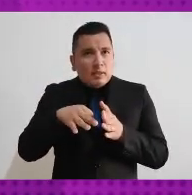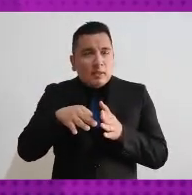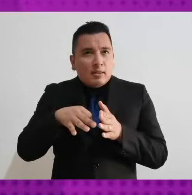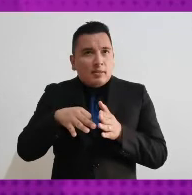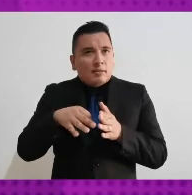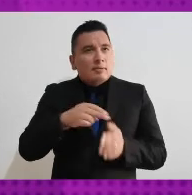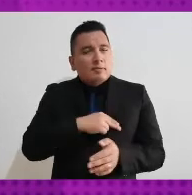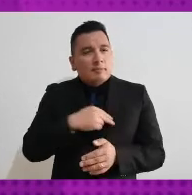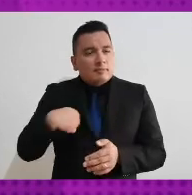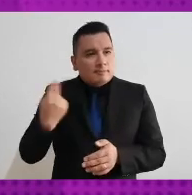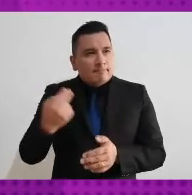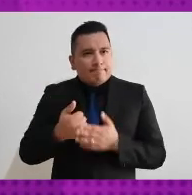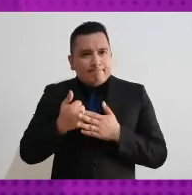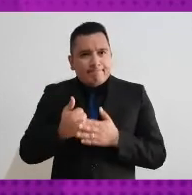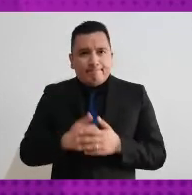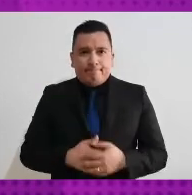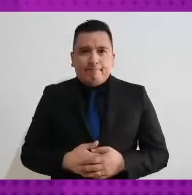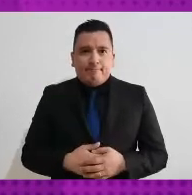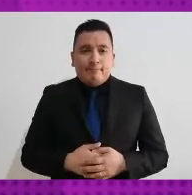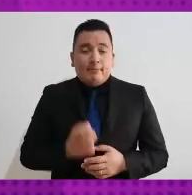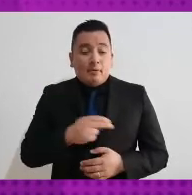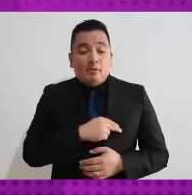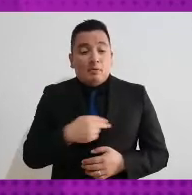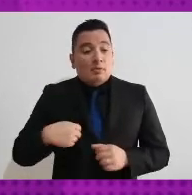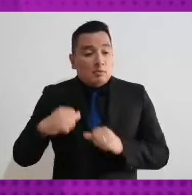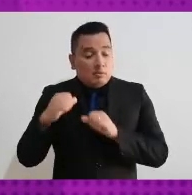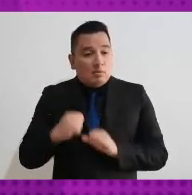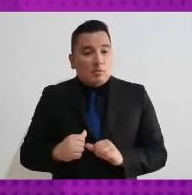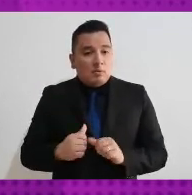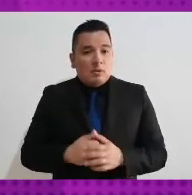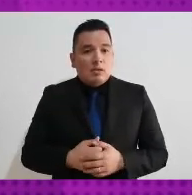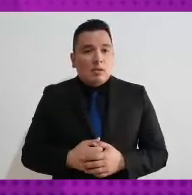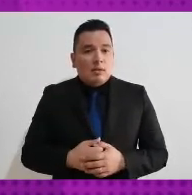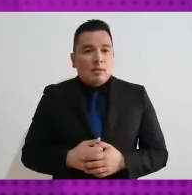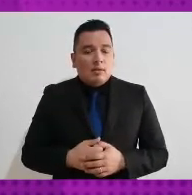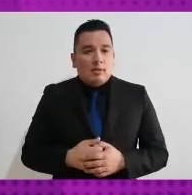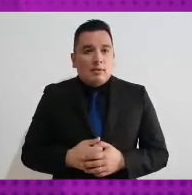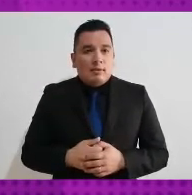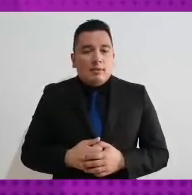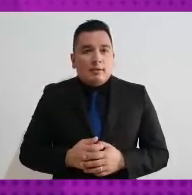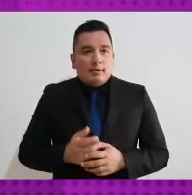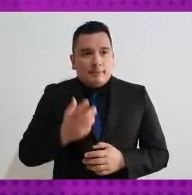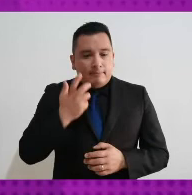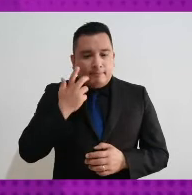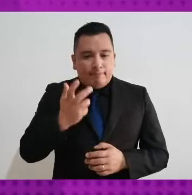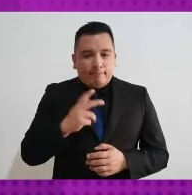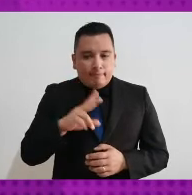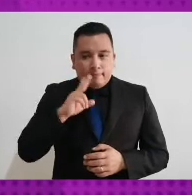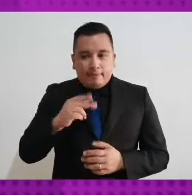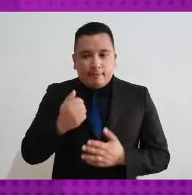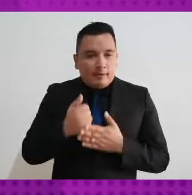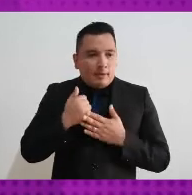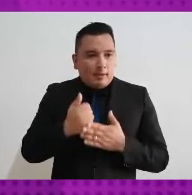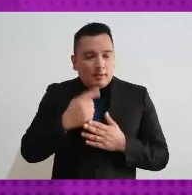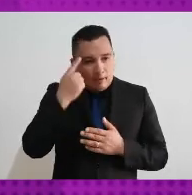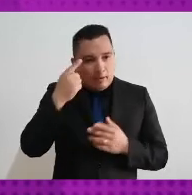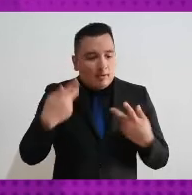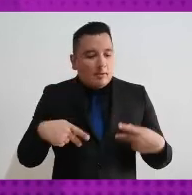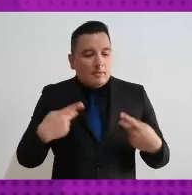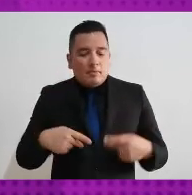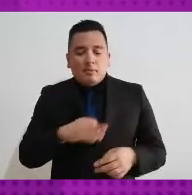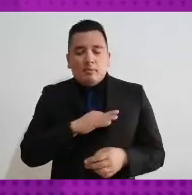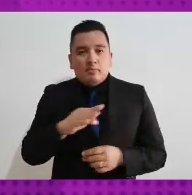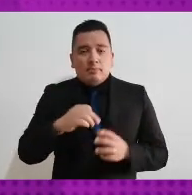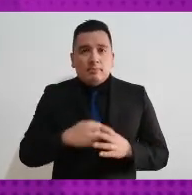y entonces nos estamos haciendo cargo como autoridad de generar pues todo lo que sea necesario para que esas